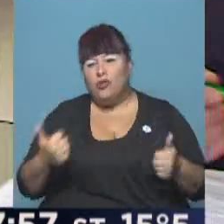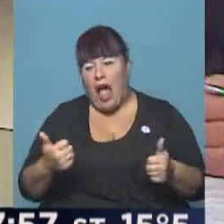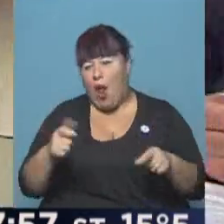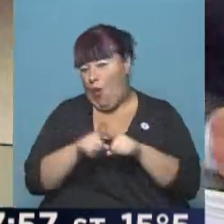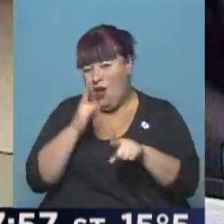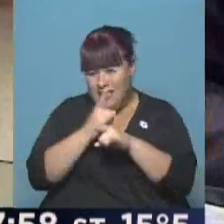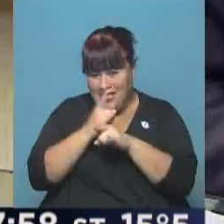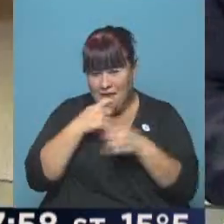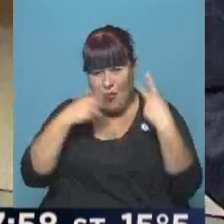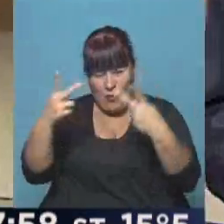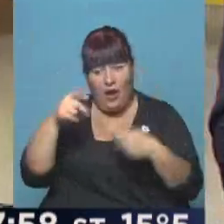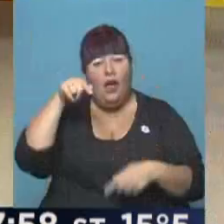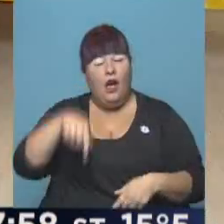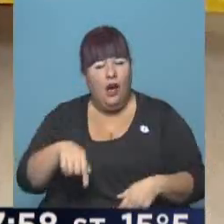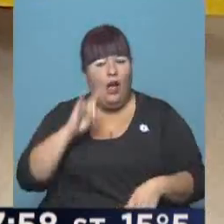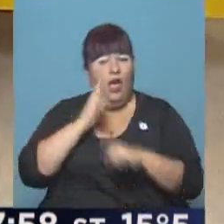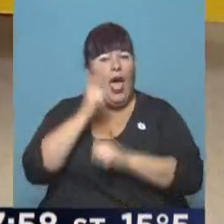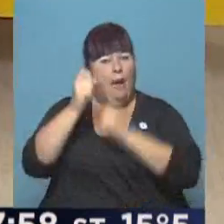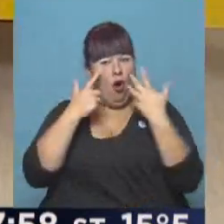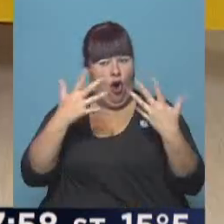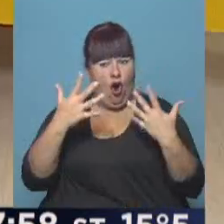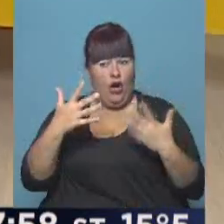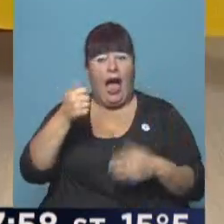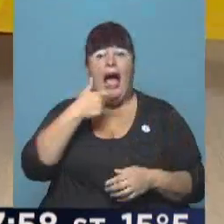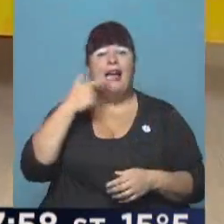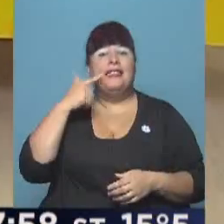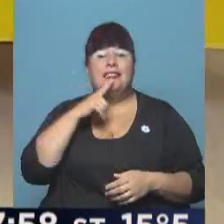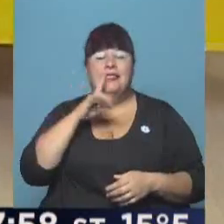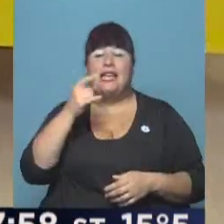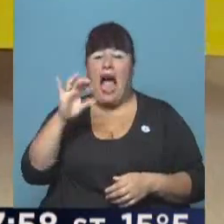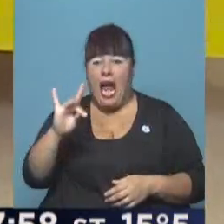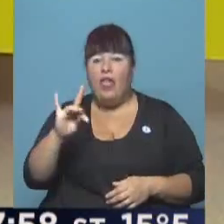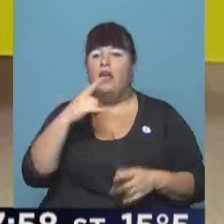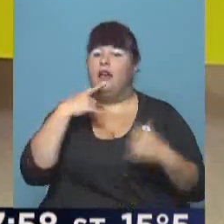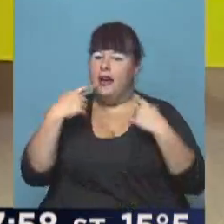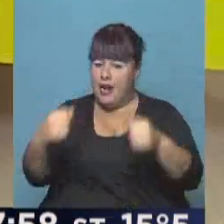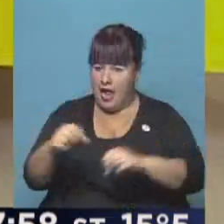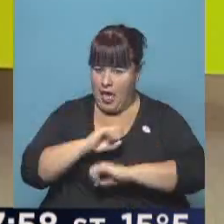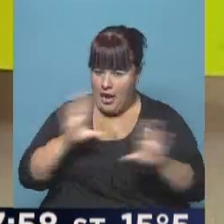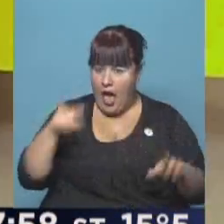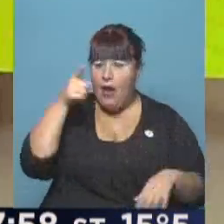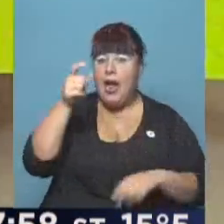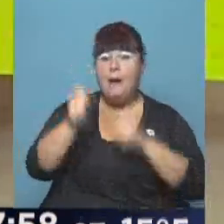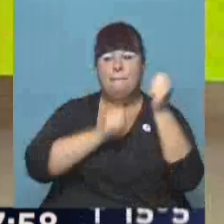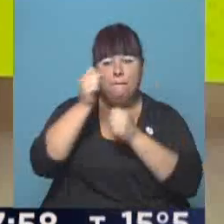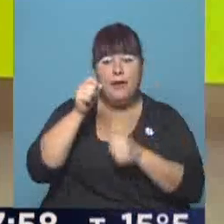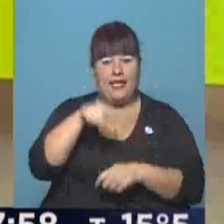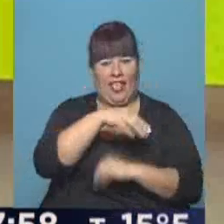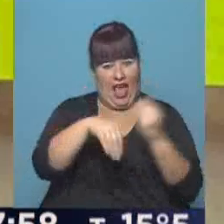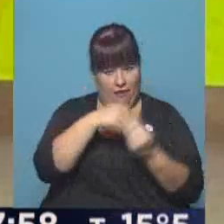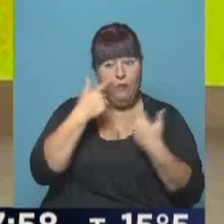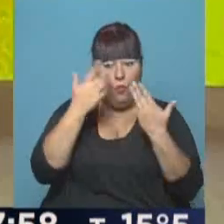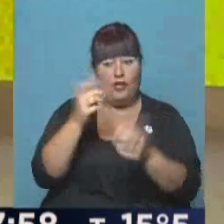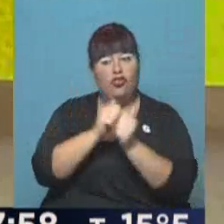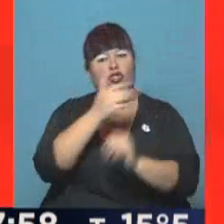como uno habitualmente hace. En este caso, una empresa muy reconocida como Asistcar. Hay un reclamo muy serio contra esta empresa por parte de esta familia.